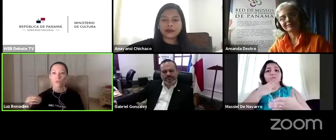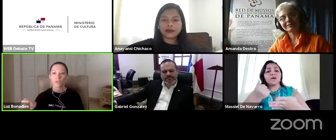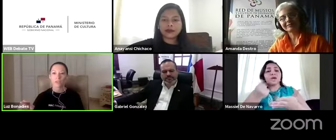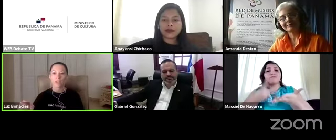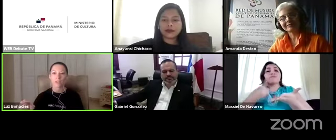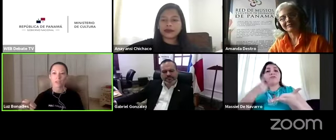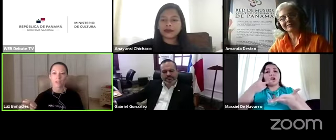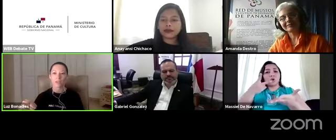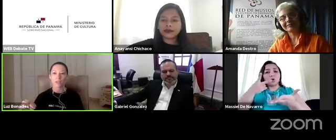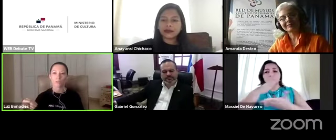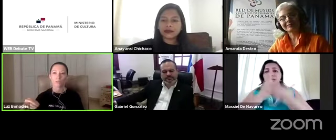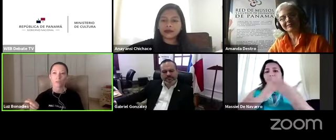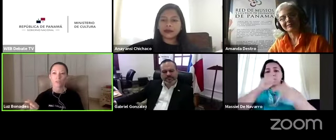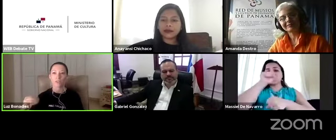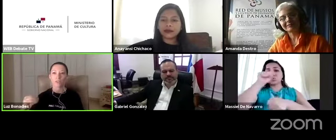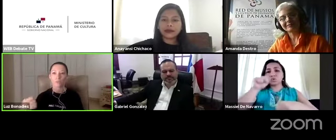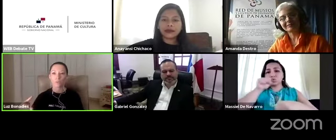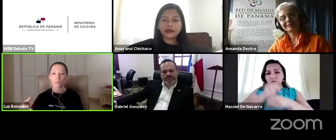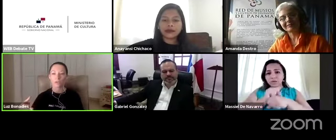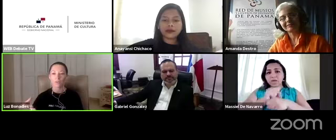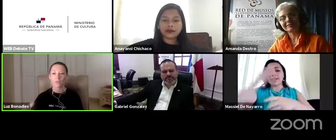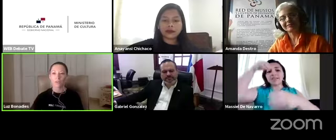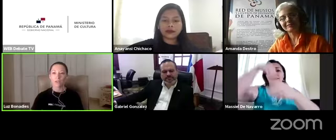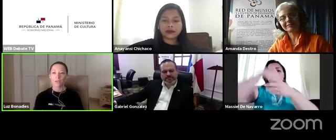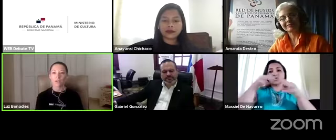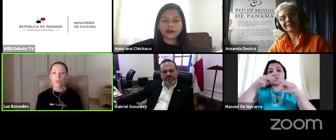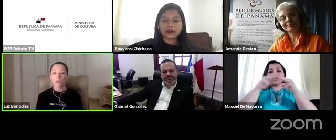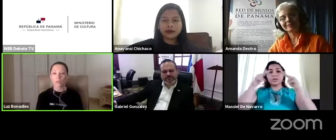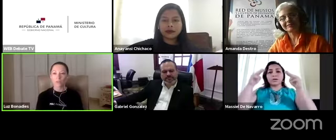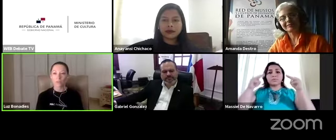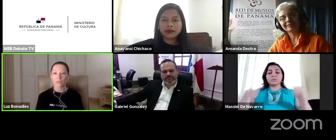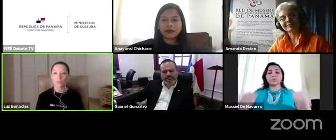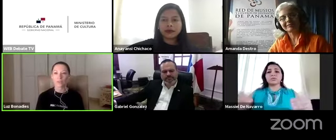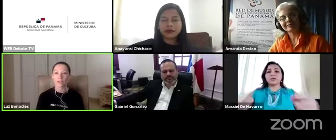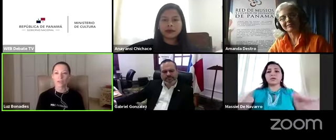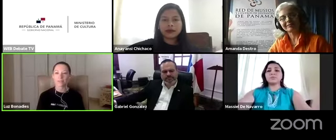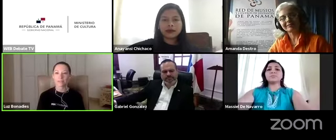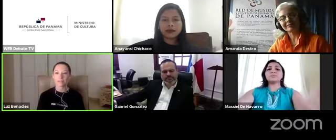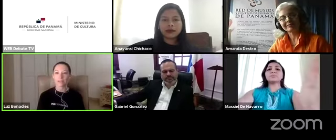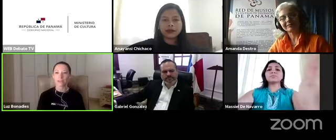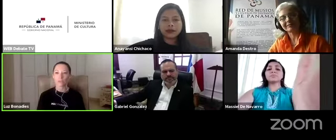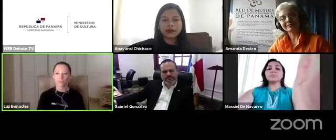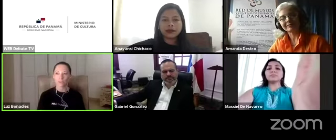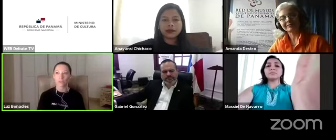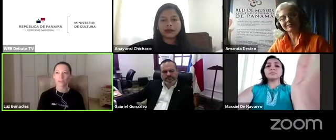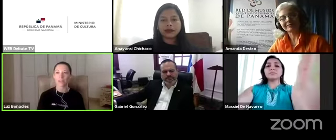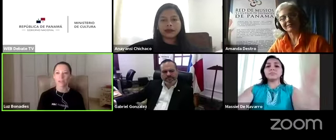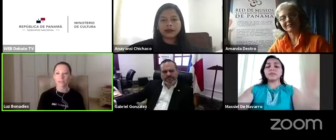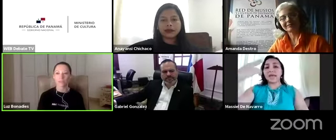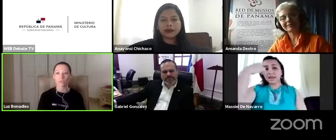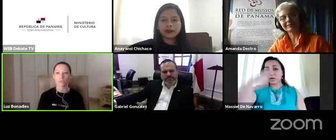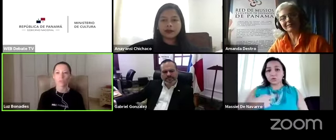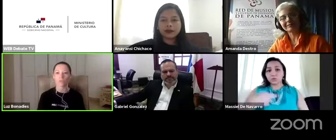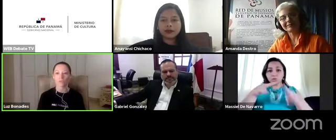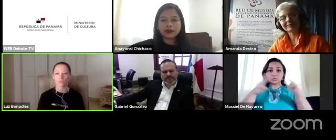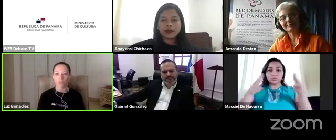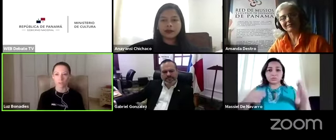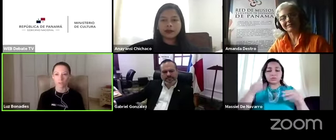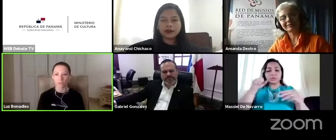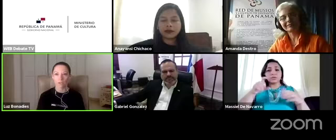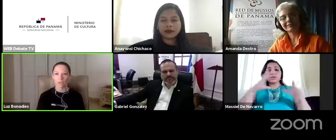social en el que hacer de los museos hacia sus públicos, creo que el rol de los museos para la diversidad y la inclusión es la creación de